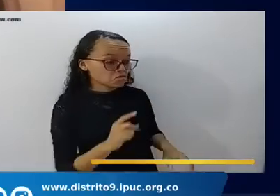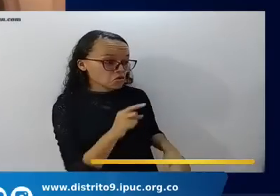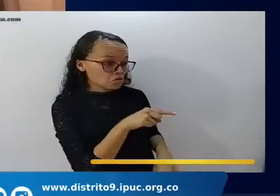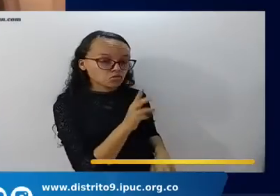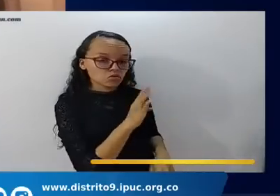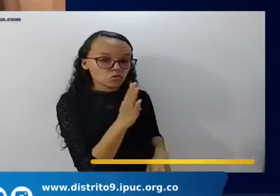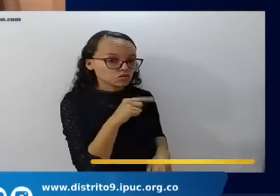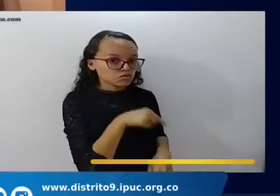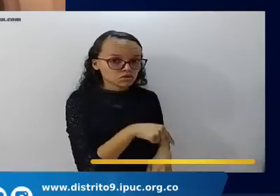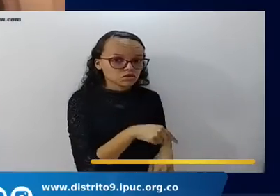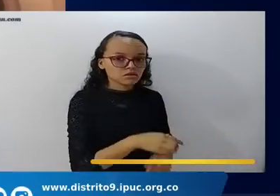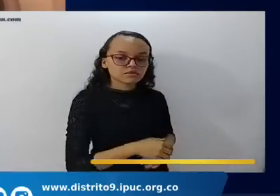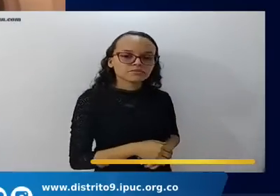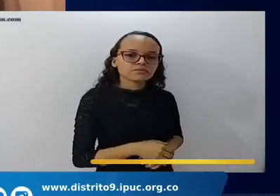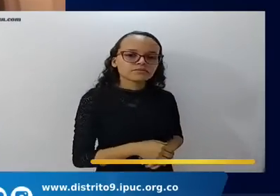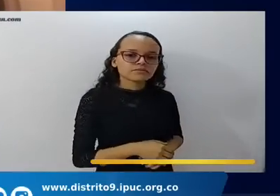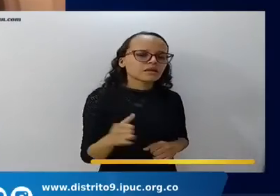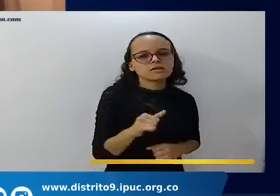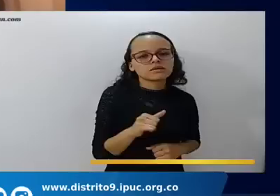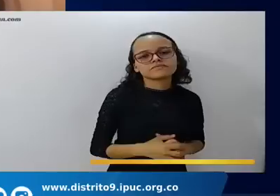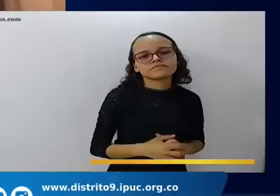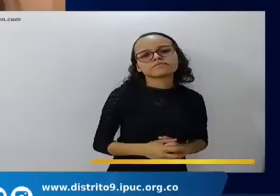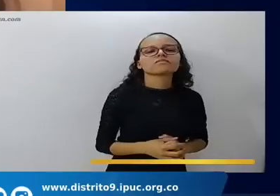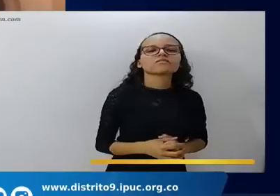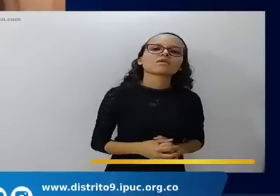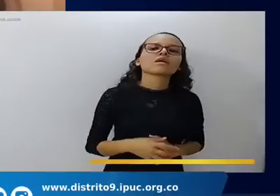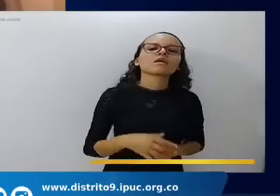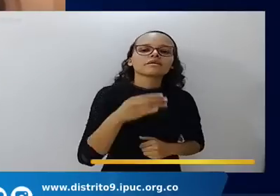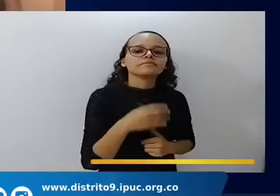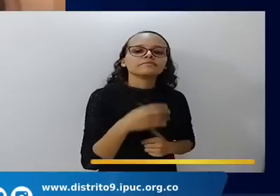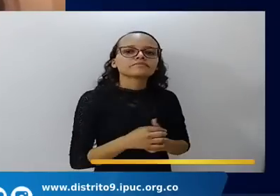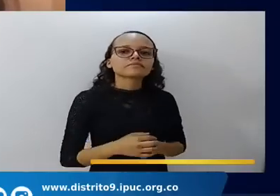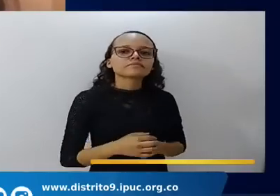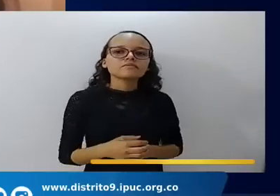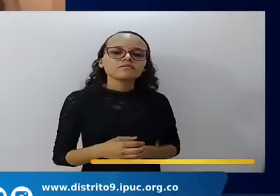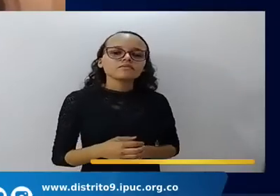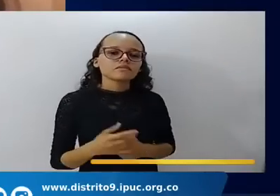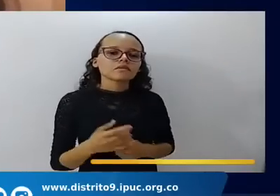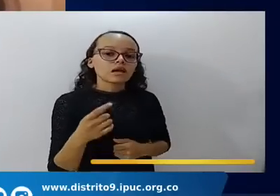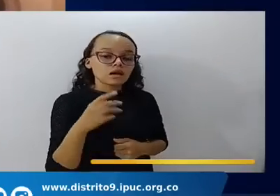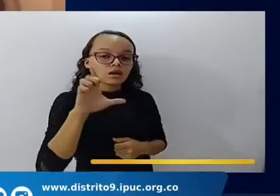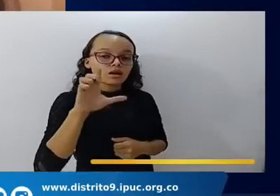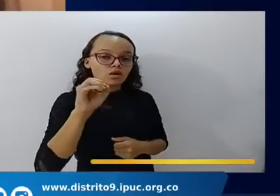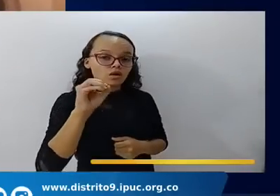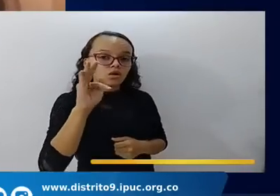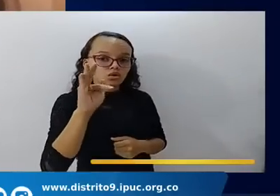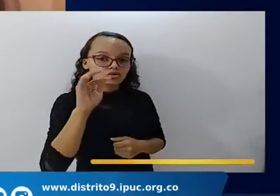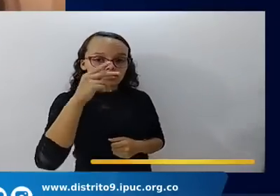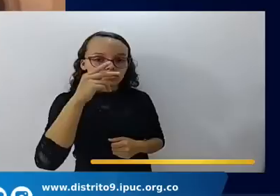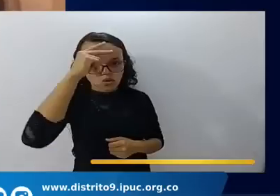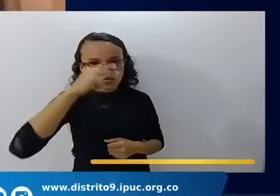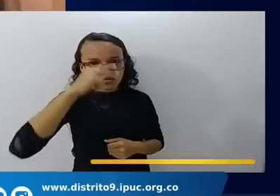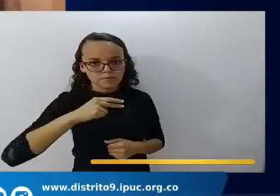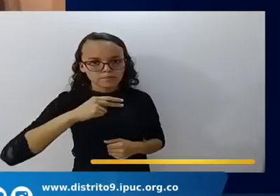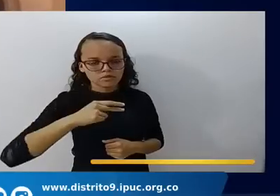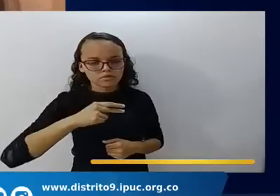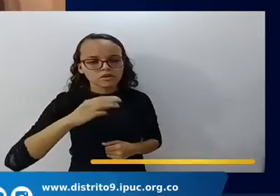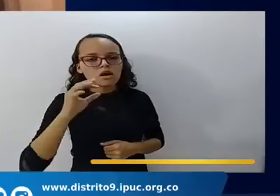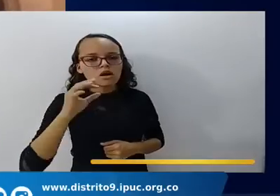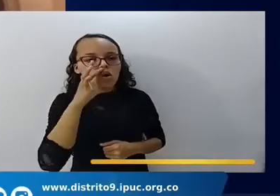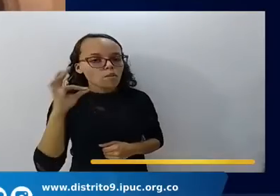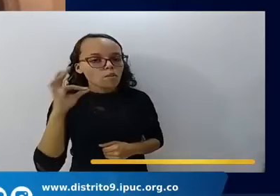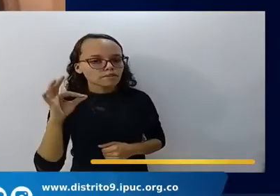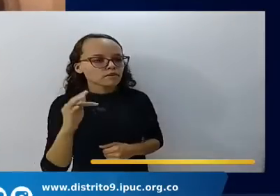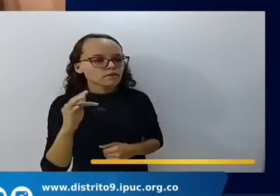a quien Lot llamó a todos a sus impíos hermanos míos no vayan a hacer